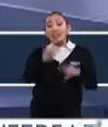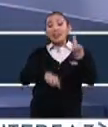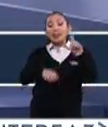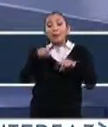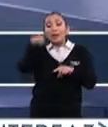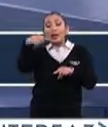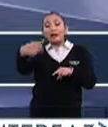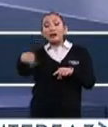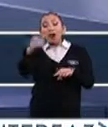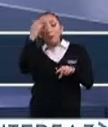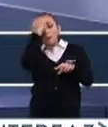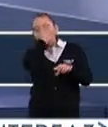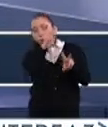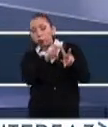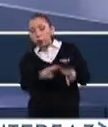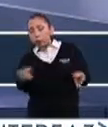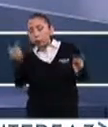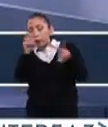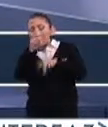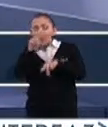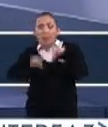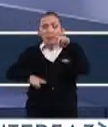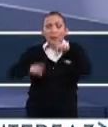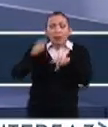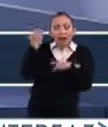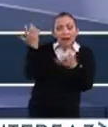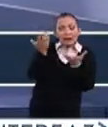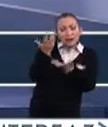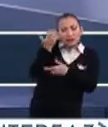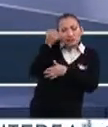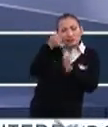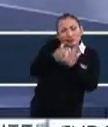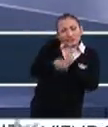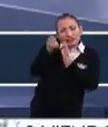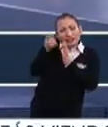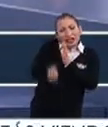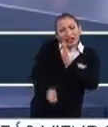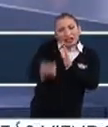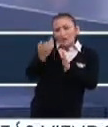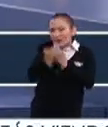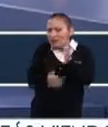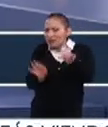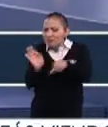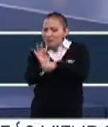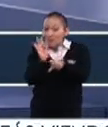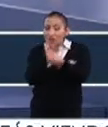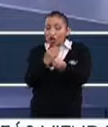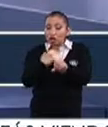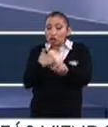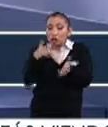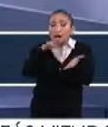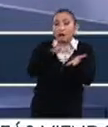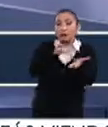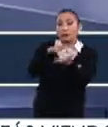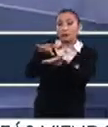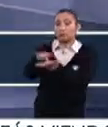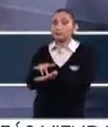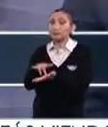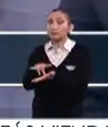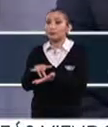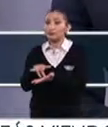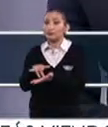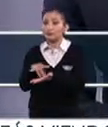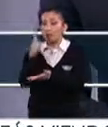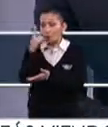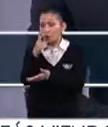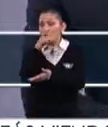de la perspectiva analítica que tenemos, depende del análisis que hagamos de la vulnerabilidad, serán nuestras respuestas. Por eso también uno